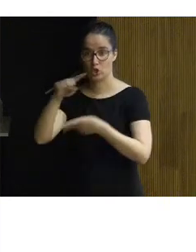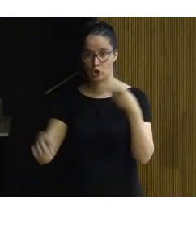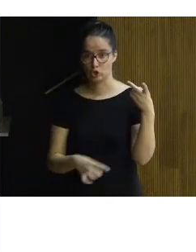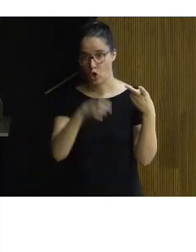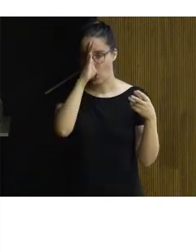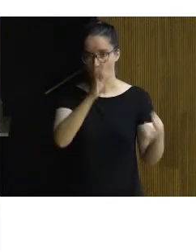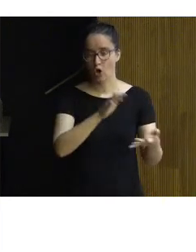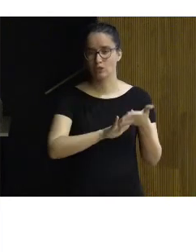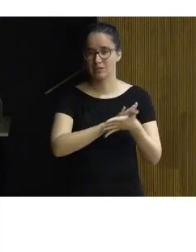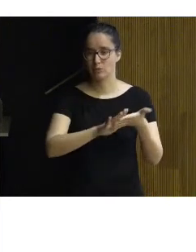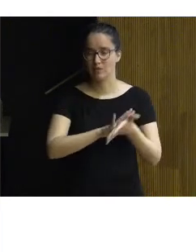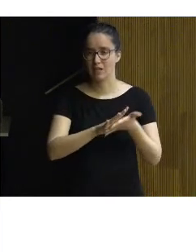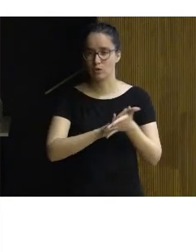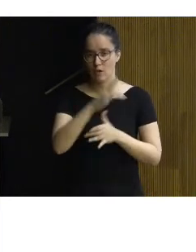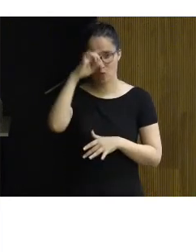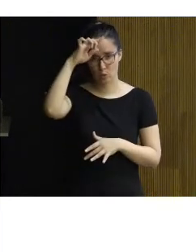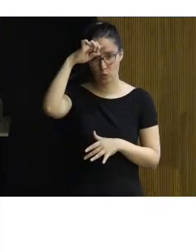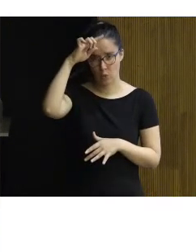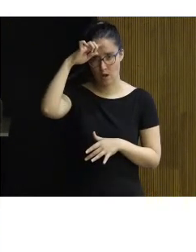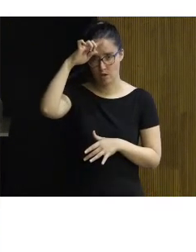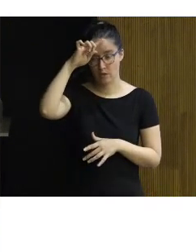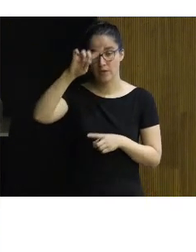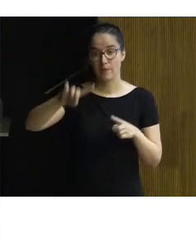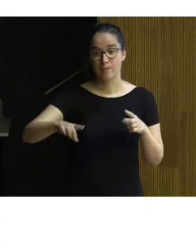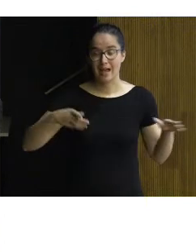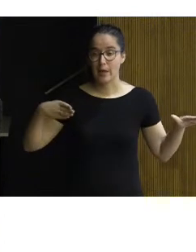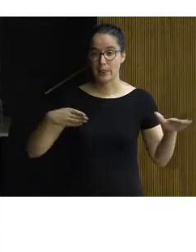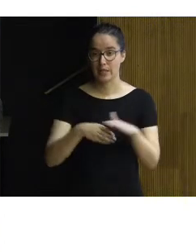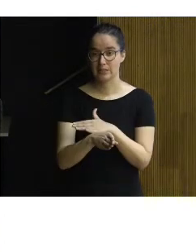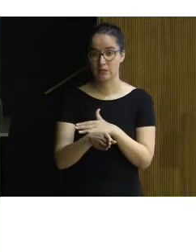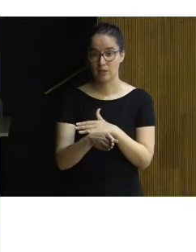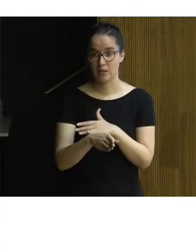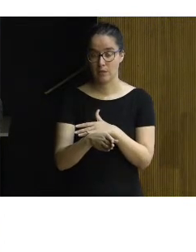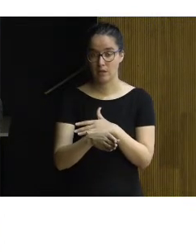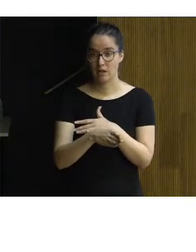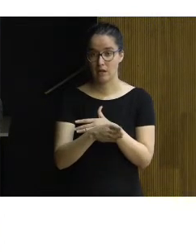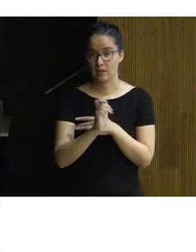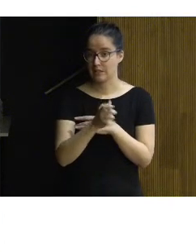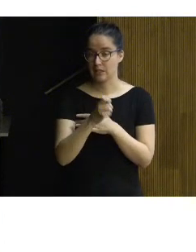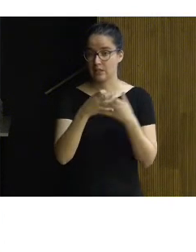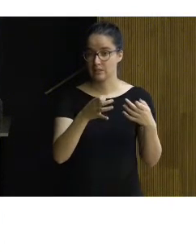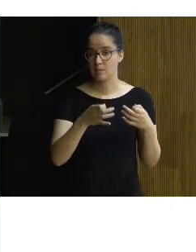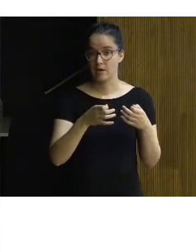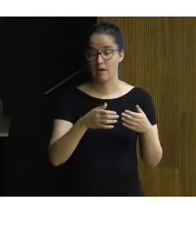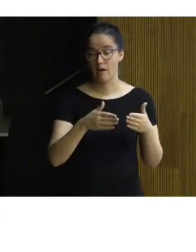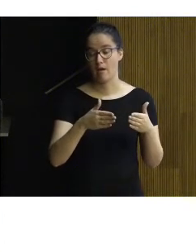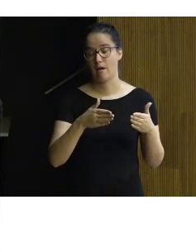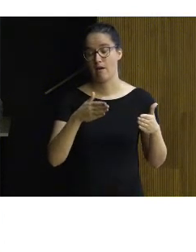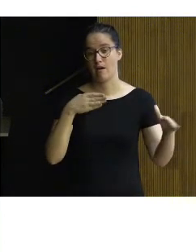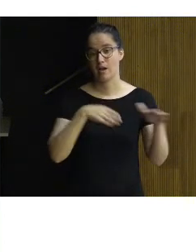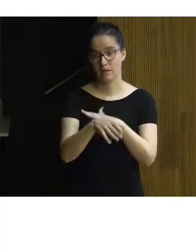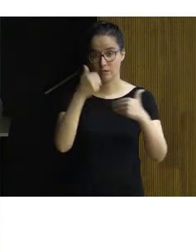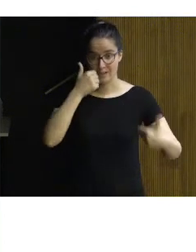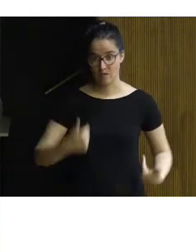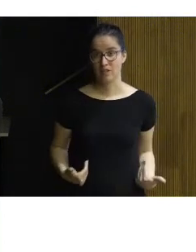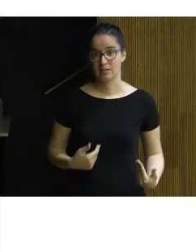Evidentemente, si estamos hablando de cultura, bueno, además de la accesibilidad a la que recurrimos siempre, la accesibilidad funcional, la que nos